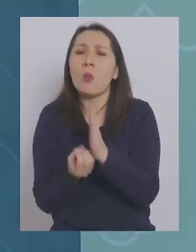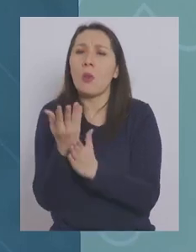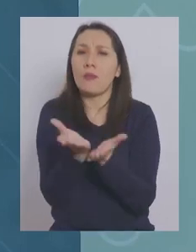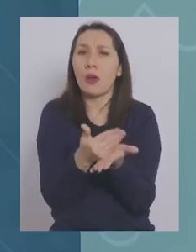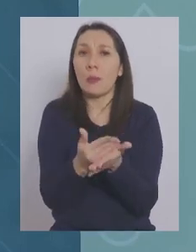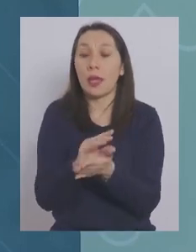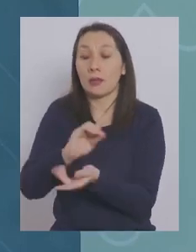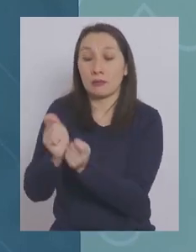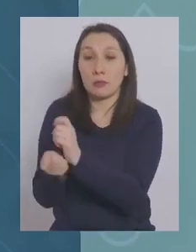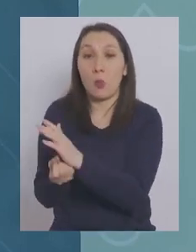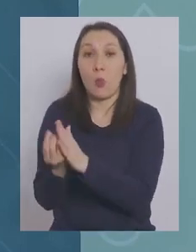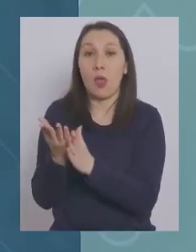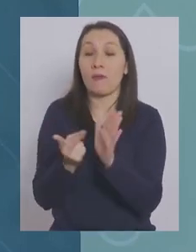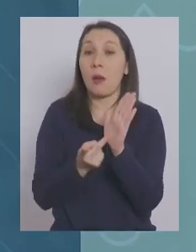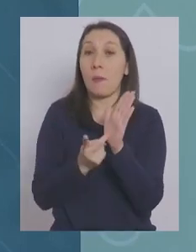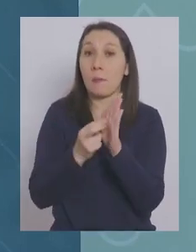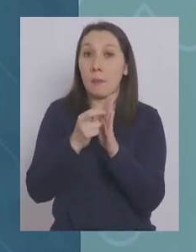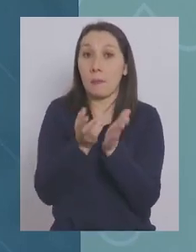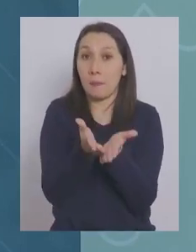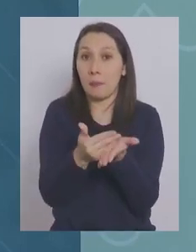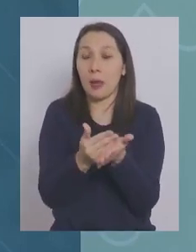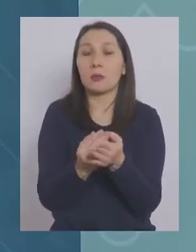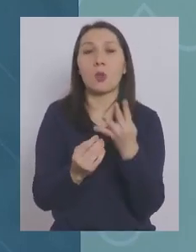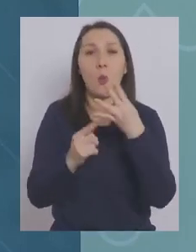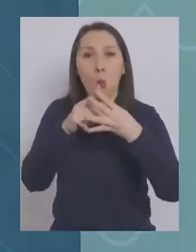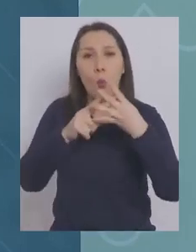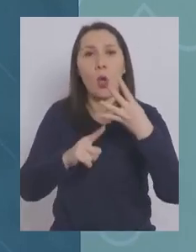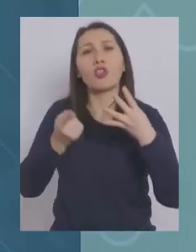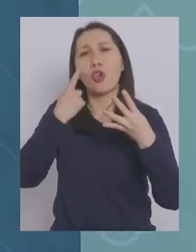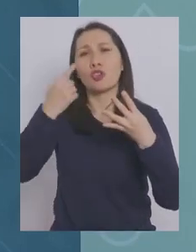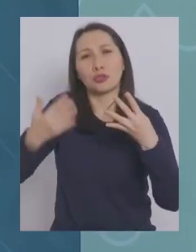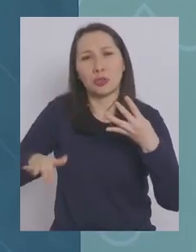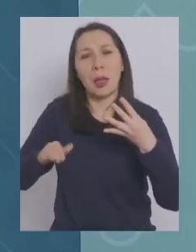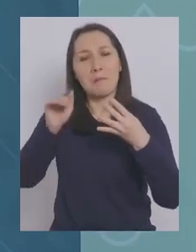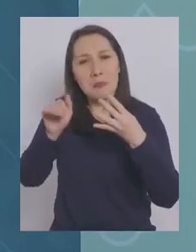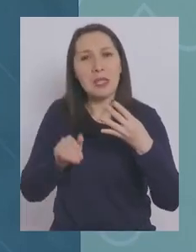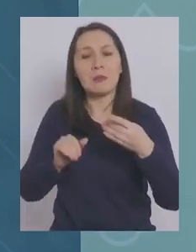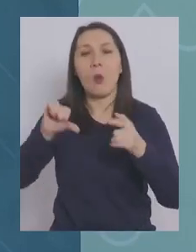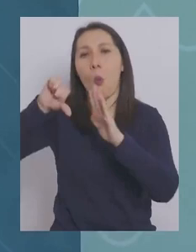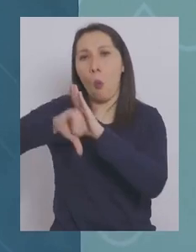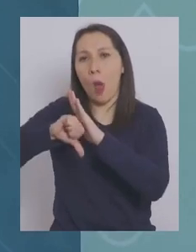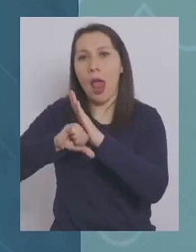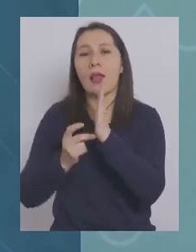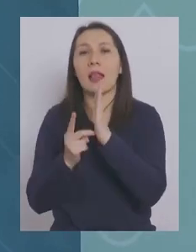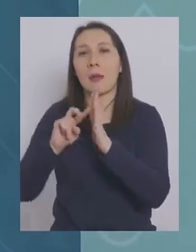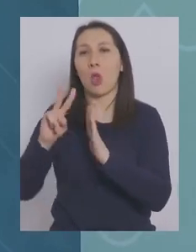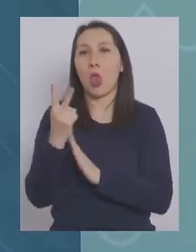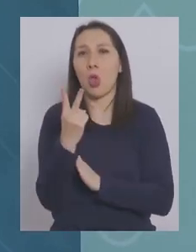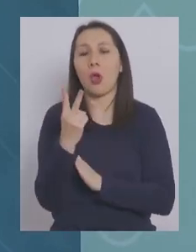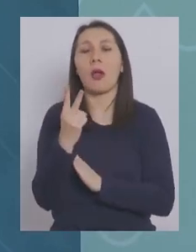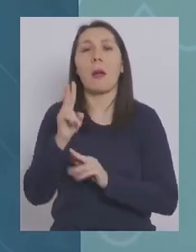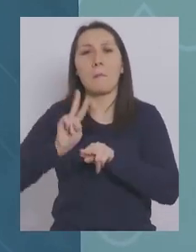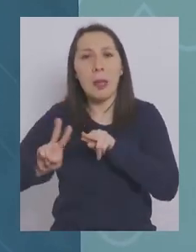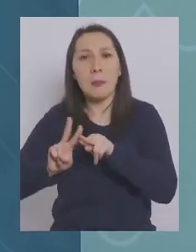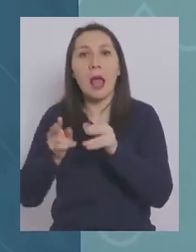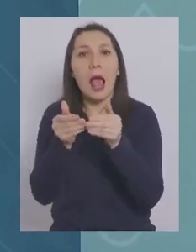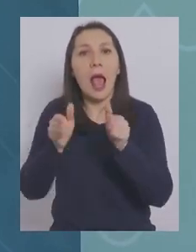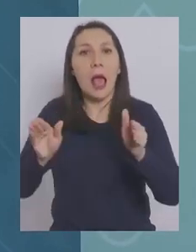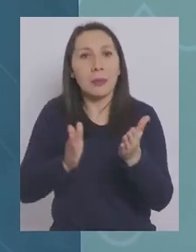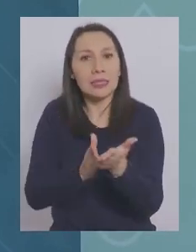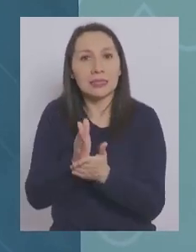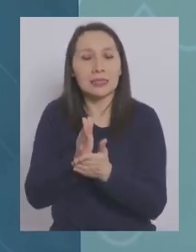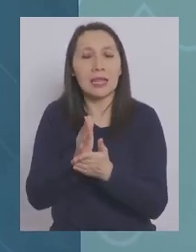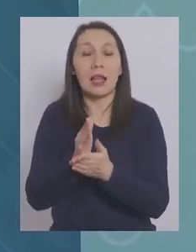Esta actualización del paso a paso mantendrá los cuatro pasos ya conocidos, cuarentena, transición, preparación y apertura inicial,